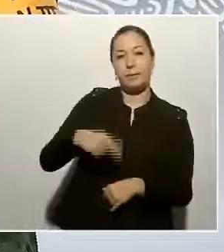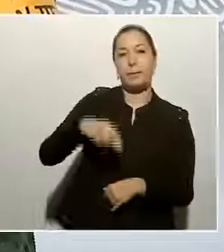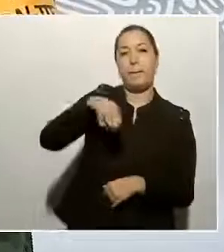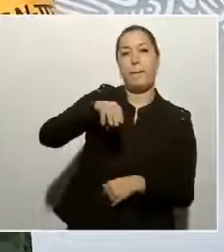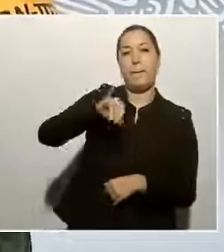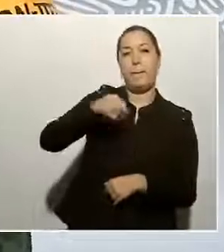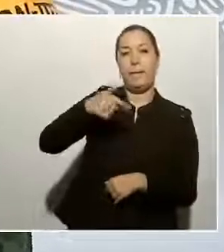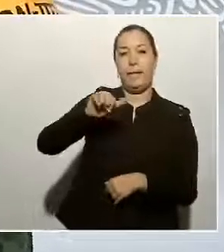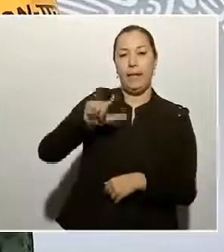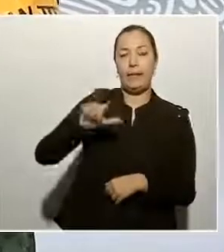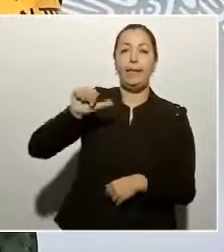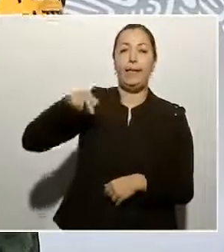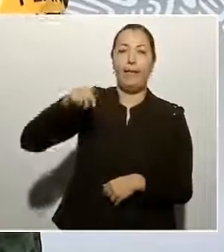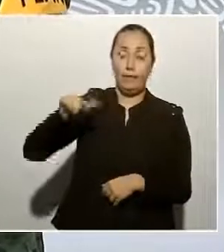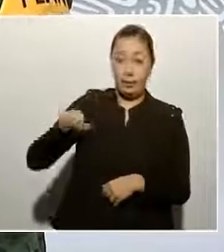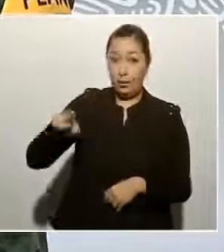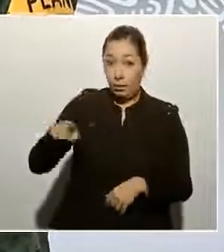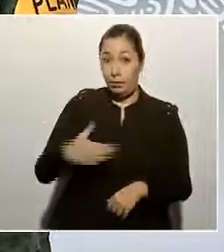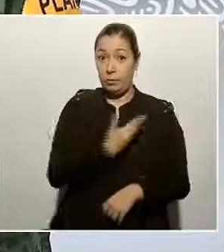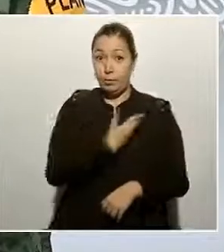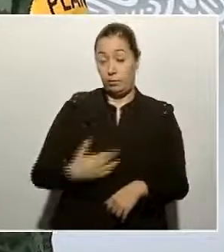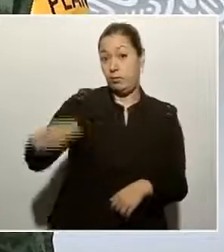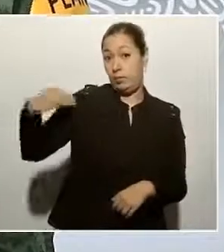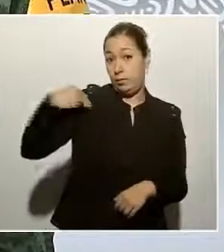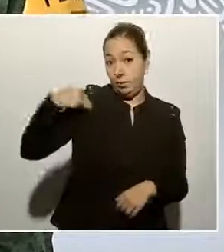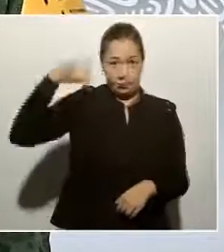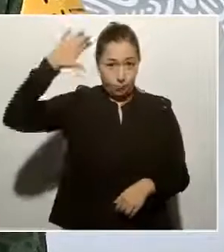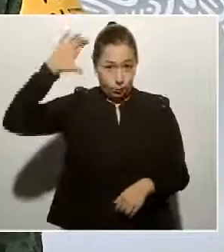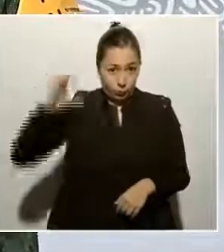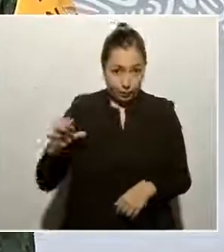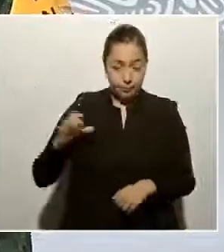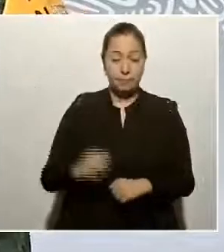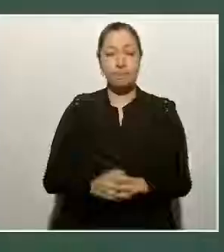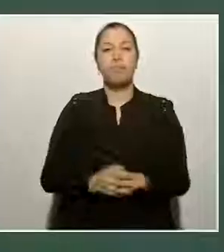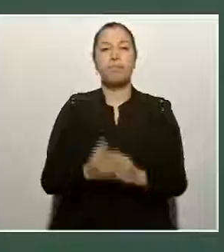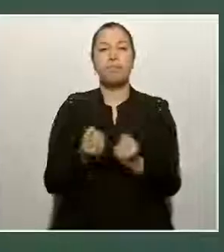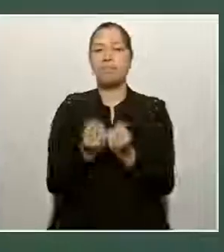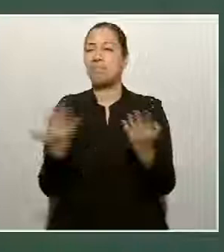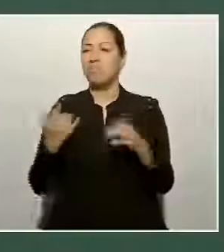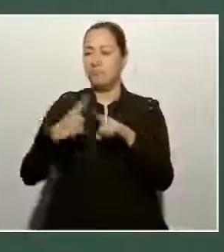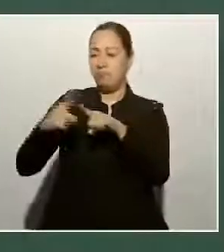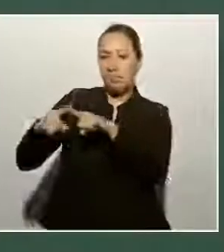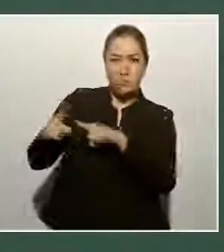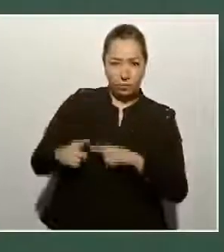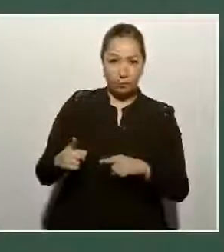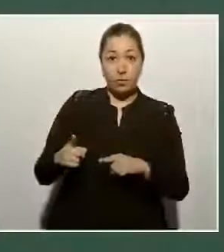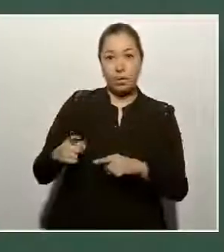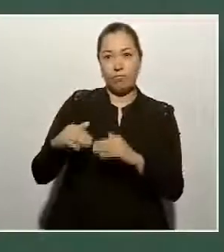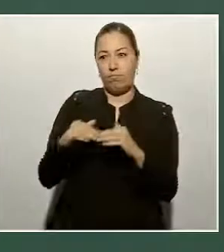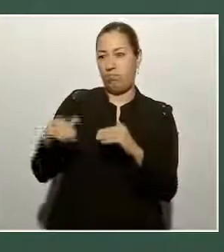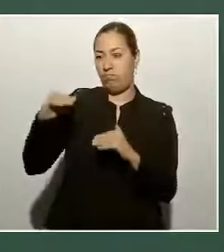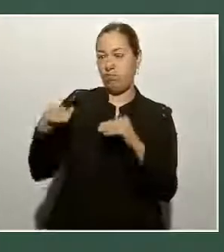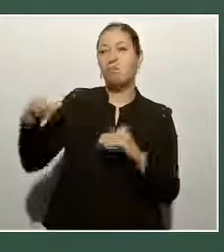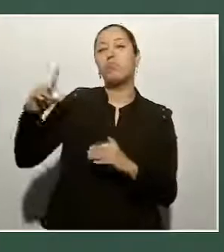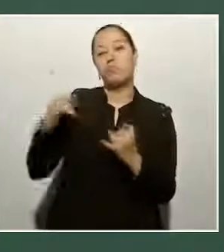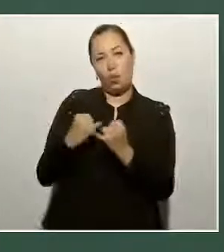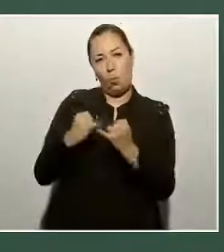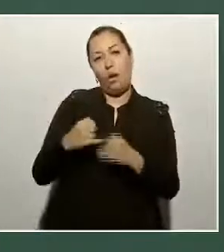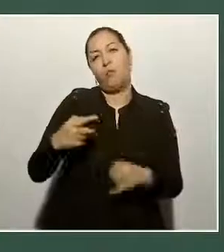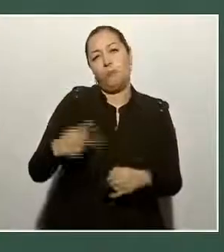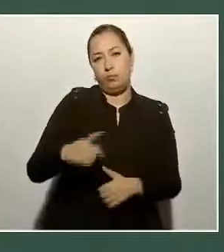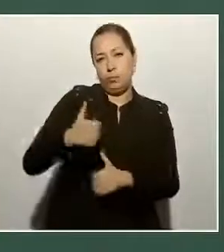Cervantes, Presidente Municipal de Culiacán, Autoridades Militares y Autoridades de la Guardia Nacional.